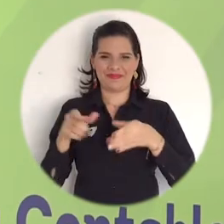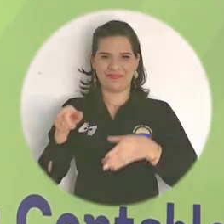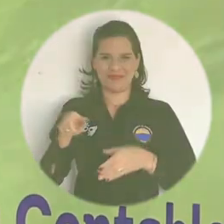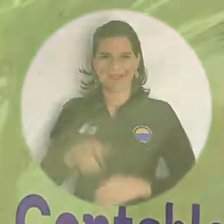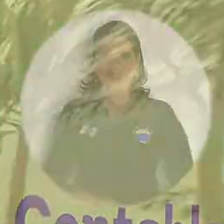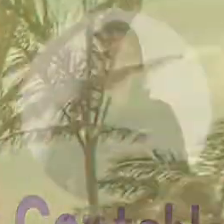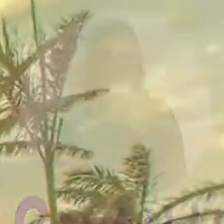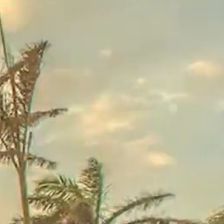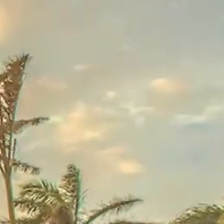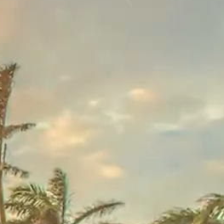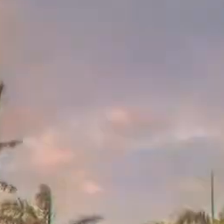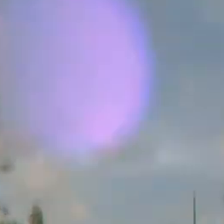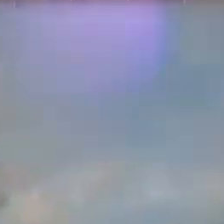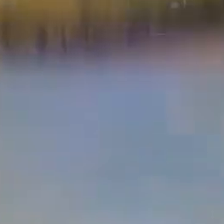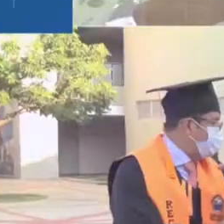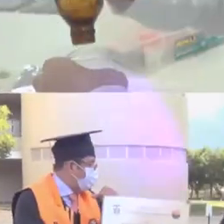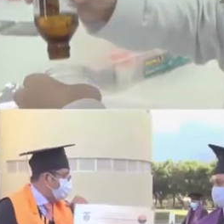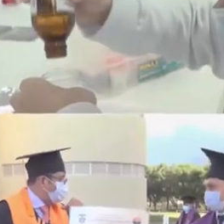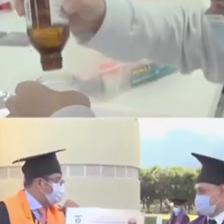Mater.